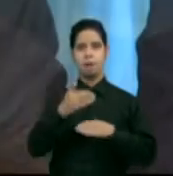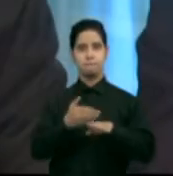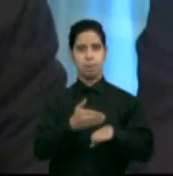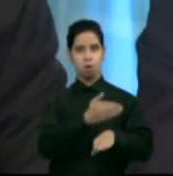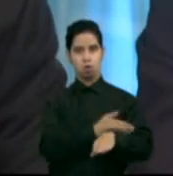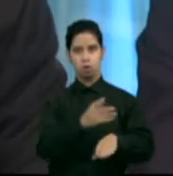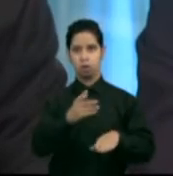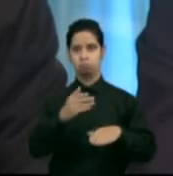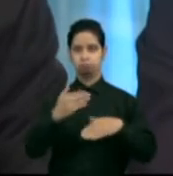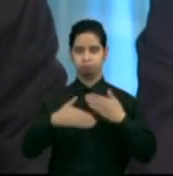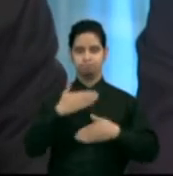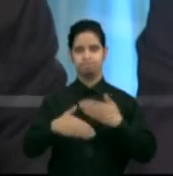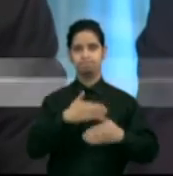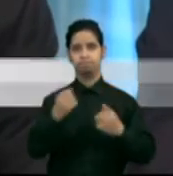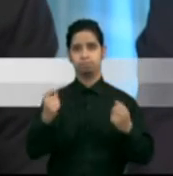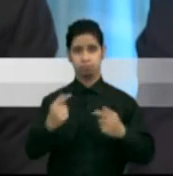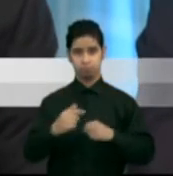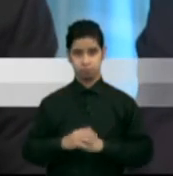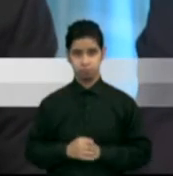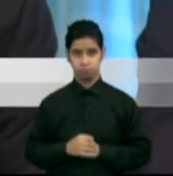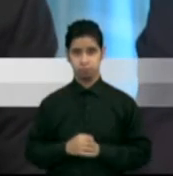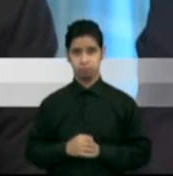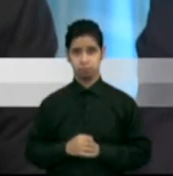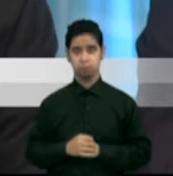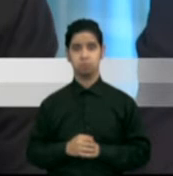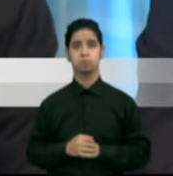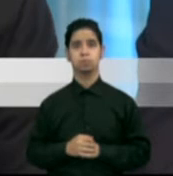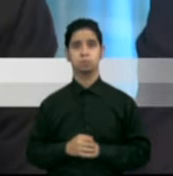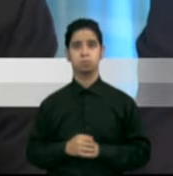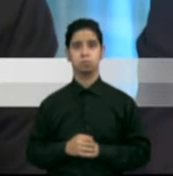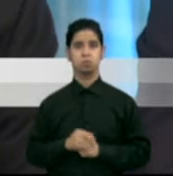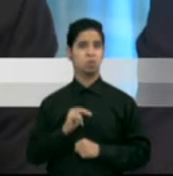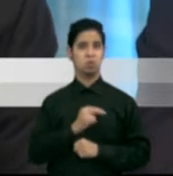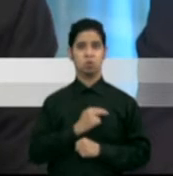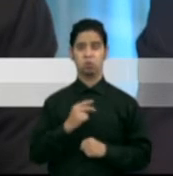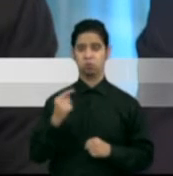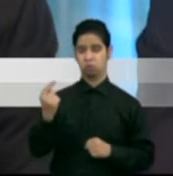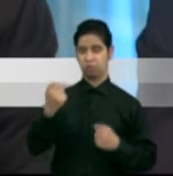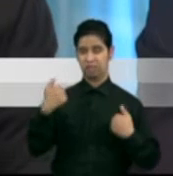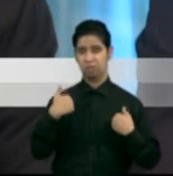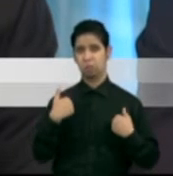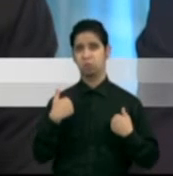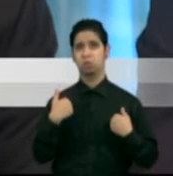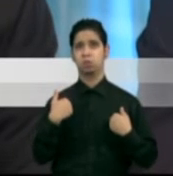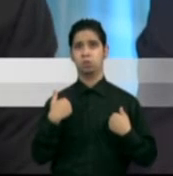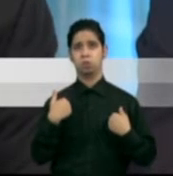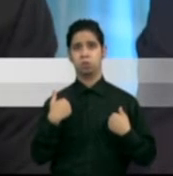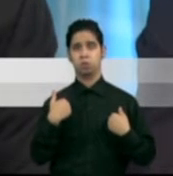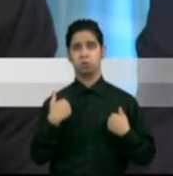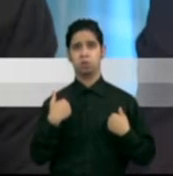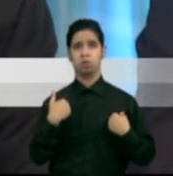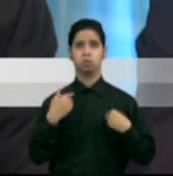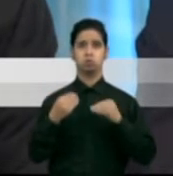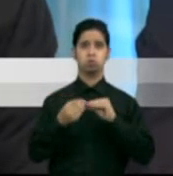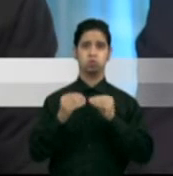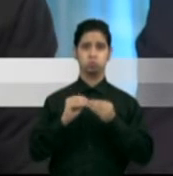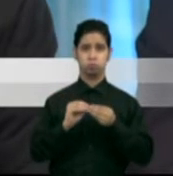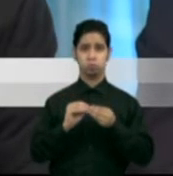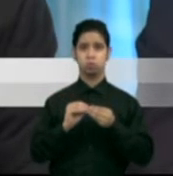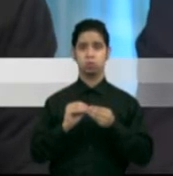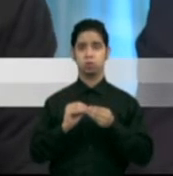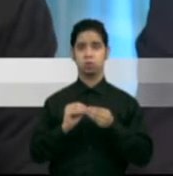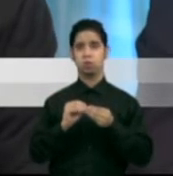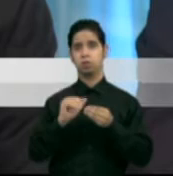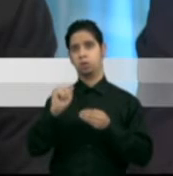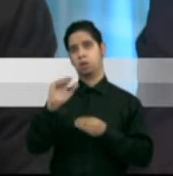La realidad es que ahora mismo se está yendo todo el mundo. Nosotros solo tenemos los números que las academias